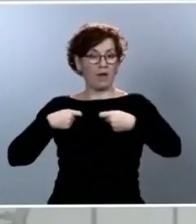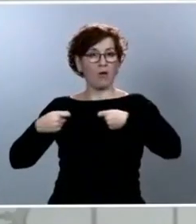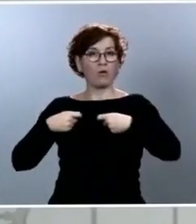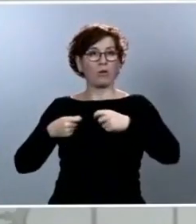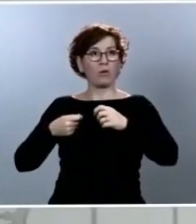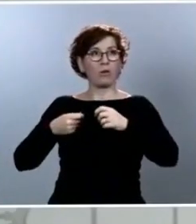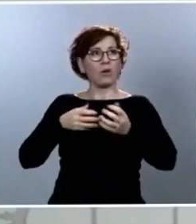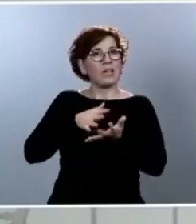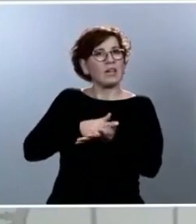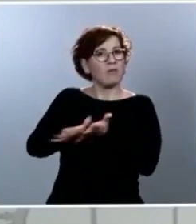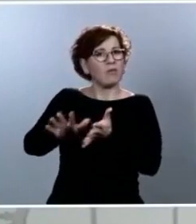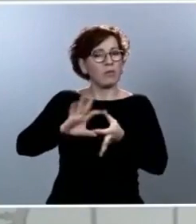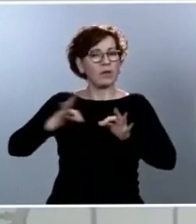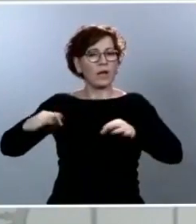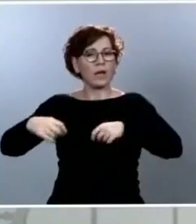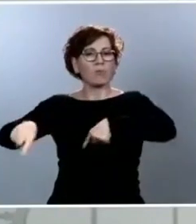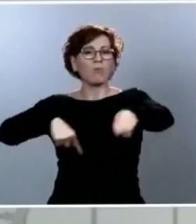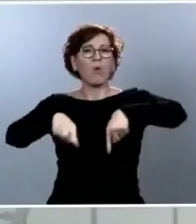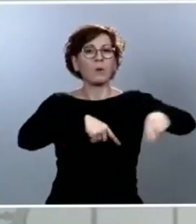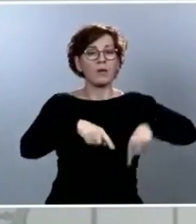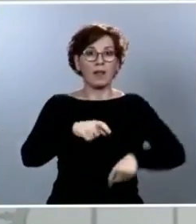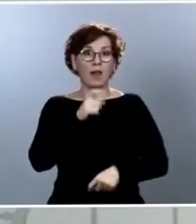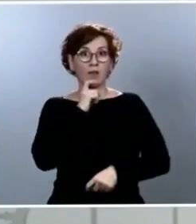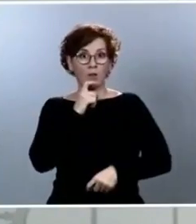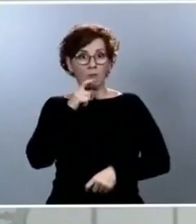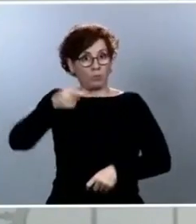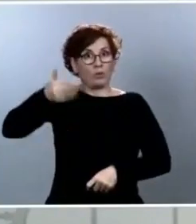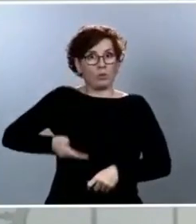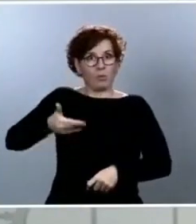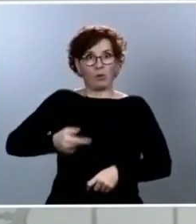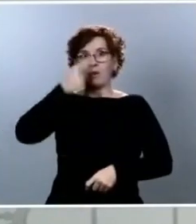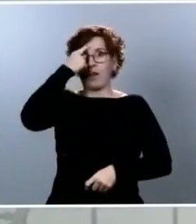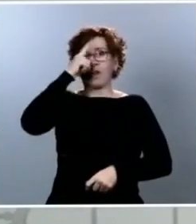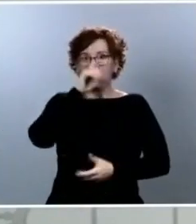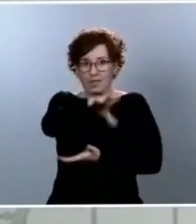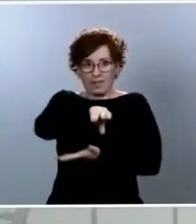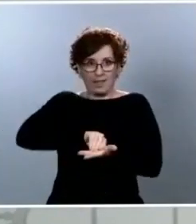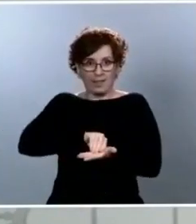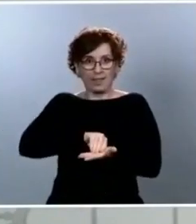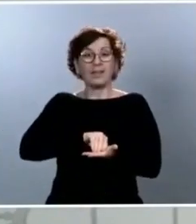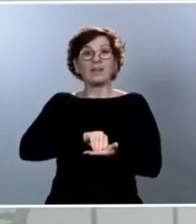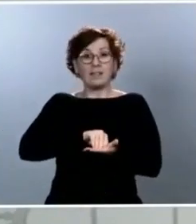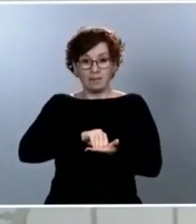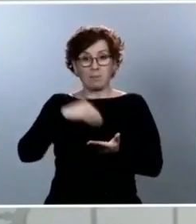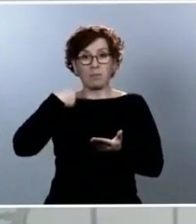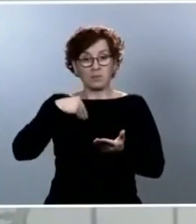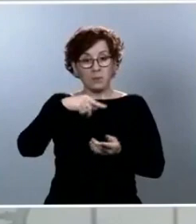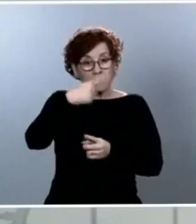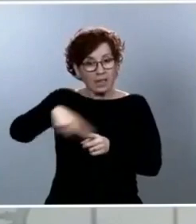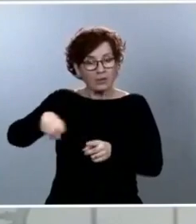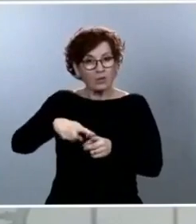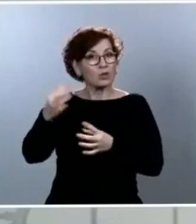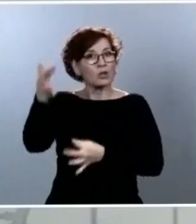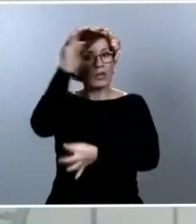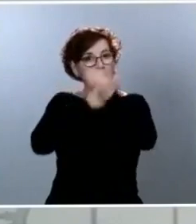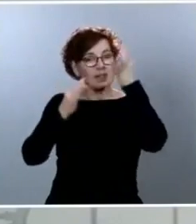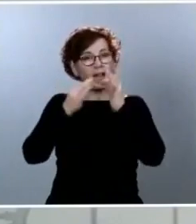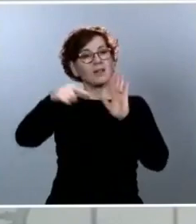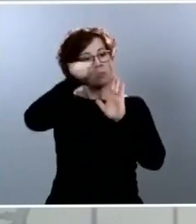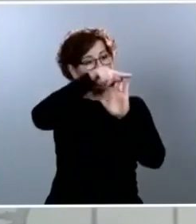son estas las cuestiones que tenemos que ir incorporando a nuestro cuadro de mandos al cual antes hacía referencia para poner en marcha la desescalada.